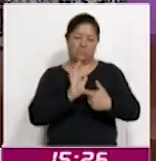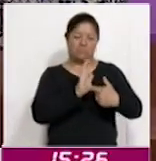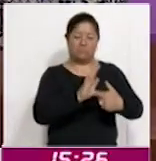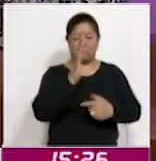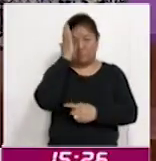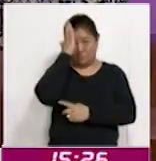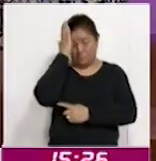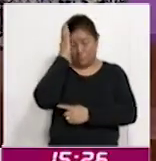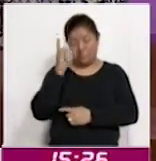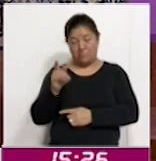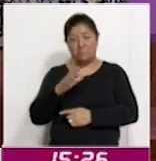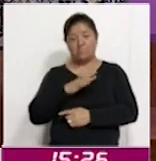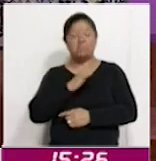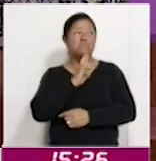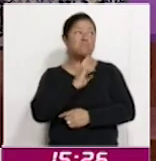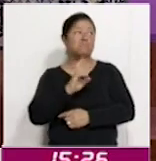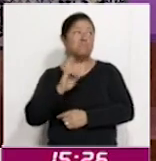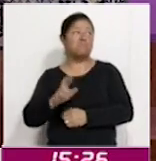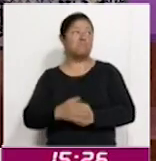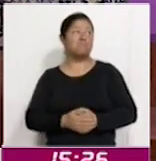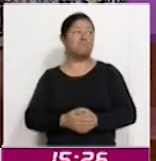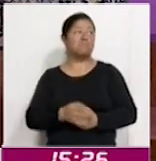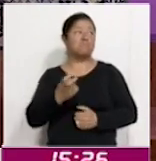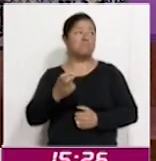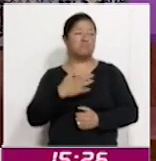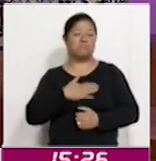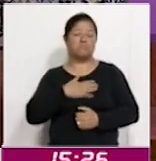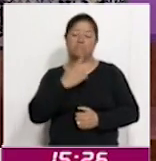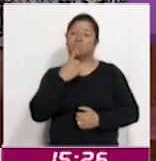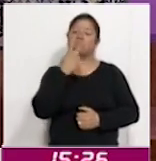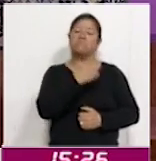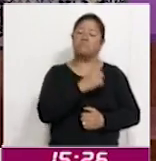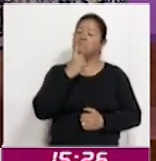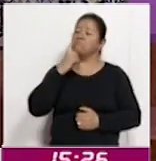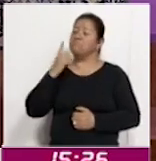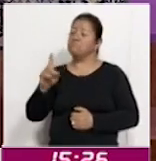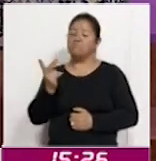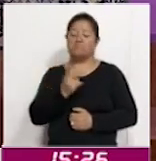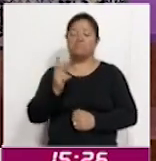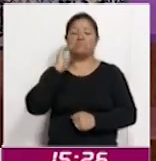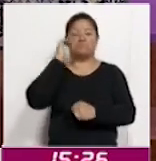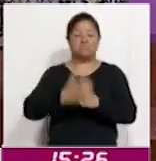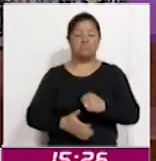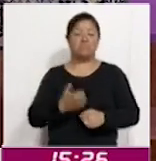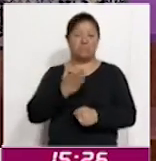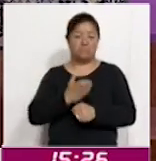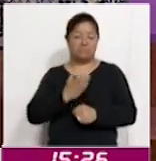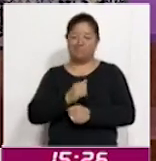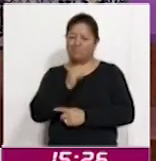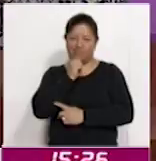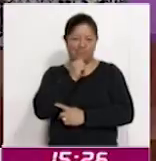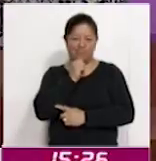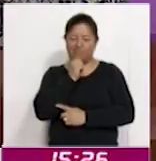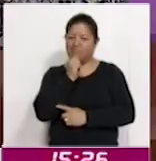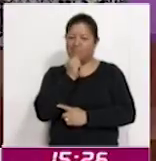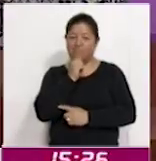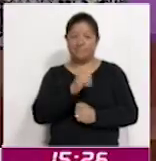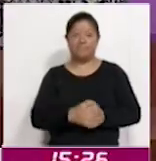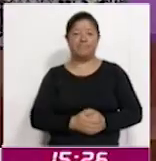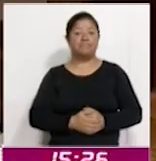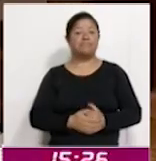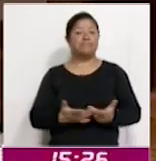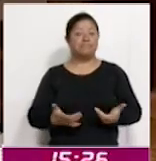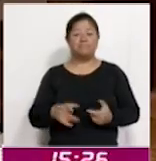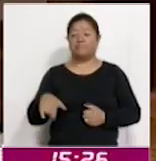presenta, pues lo resuelvan y entonces ya nosotros declararemos cerrado el proceso electoral. Por el momento, ahorita todavía no se concluye. Es decir, mientras no se